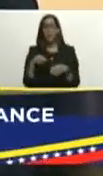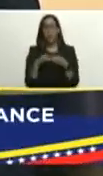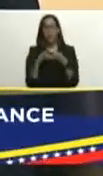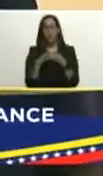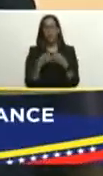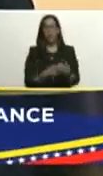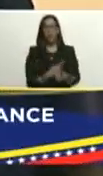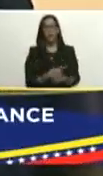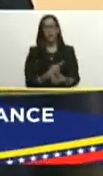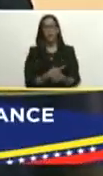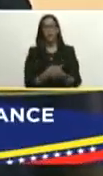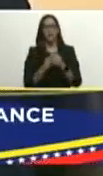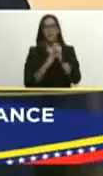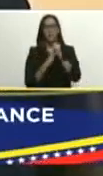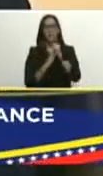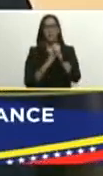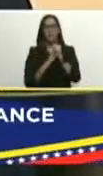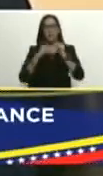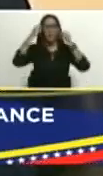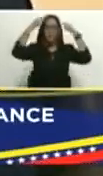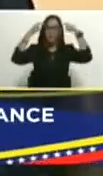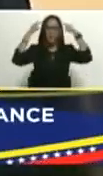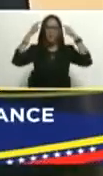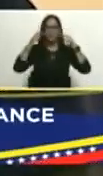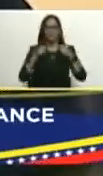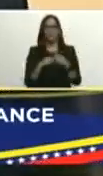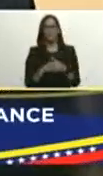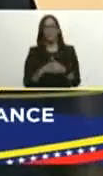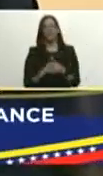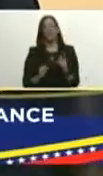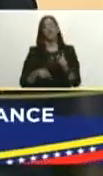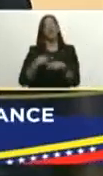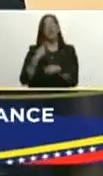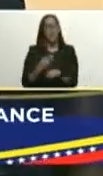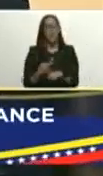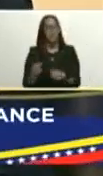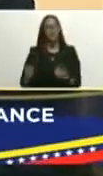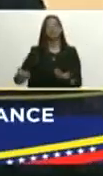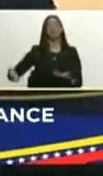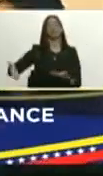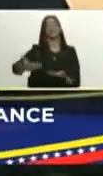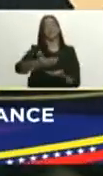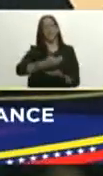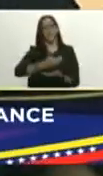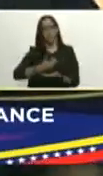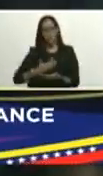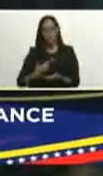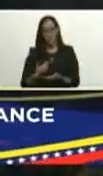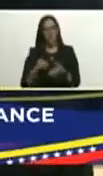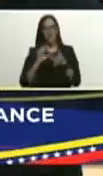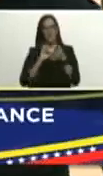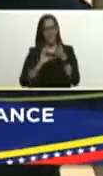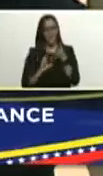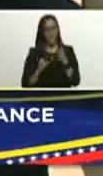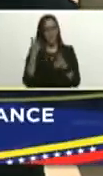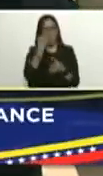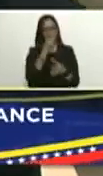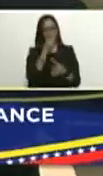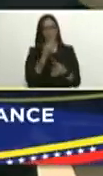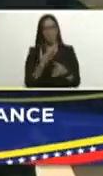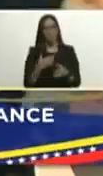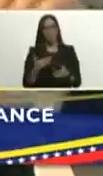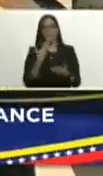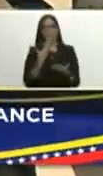hermano líder externo Hugo Chávez luego recogió en ese instrumento maravilloso que me voy a permitir